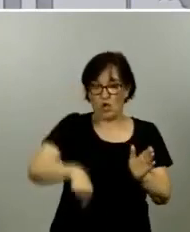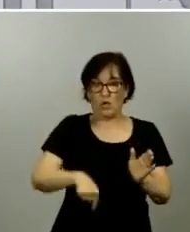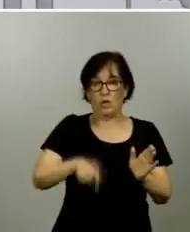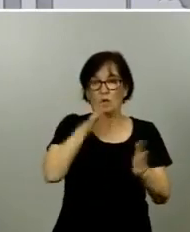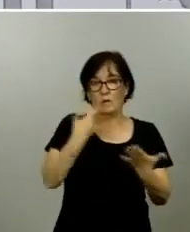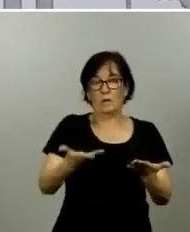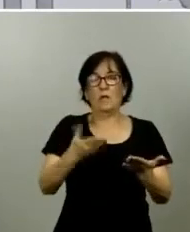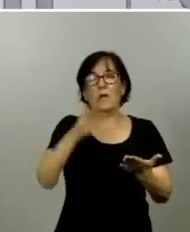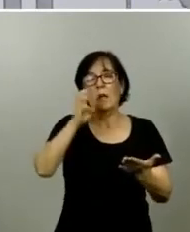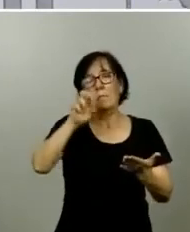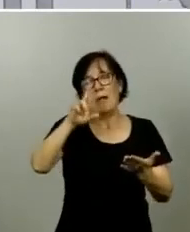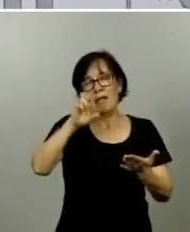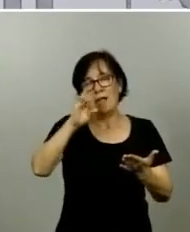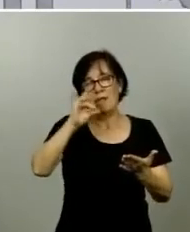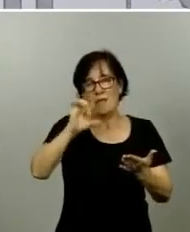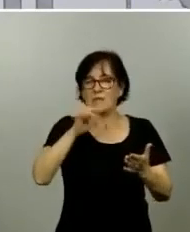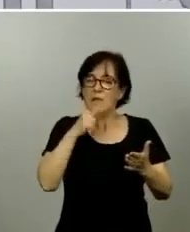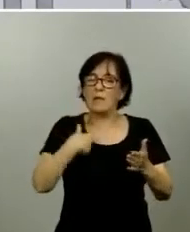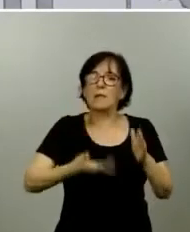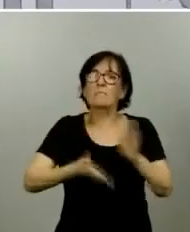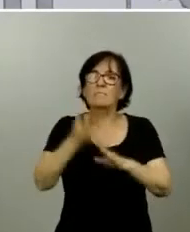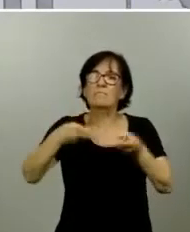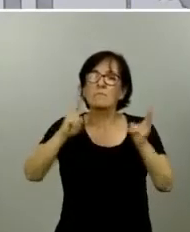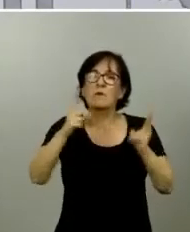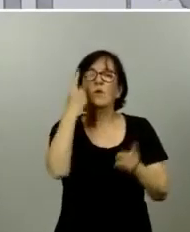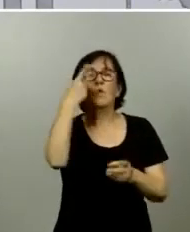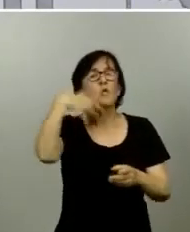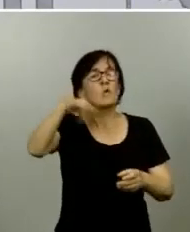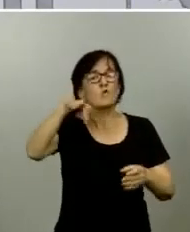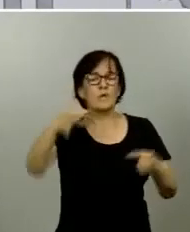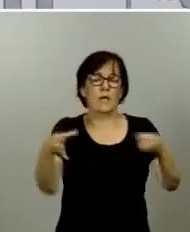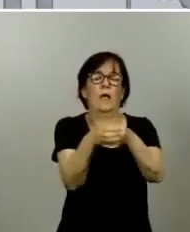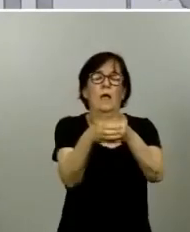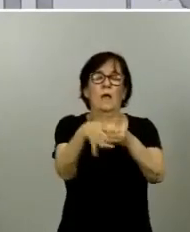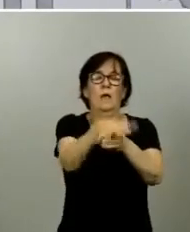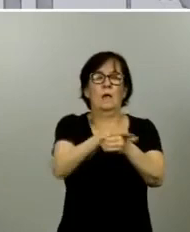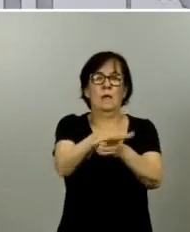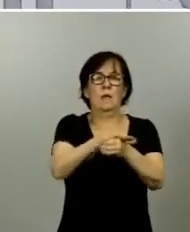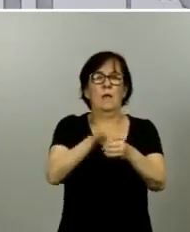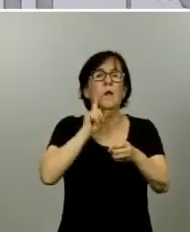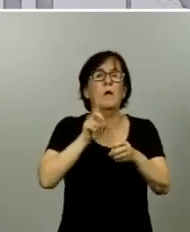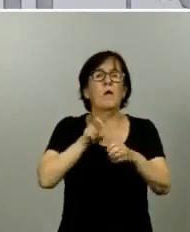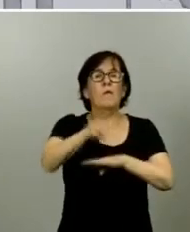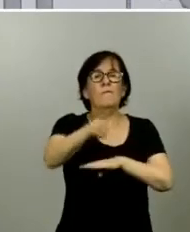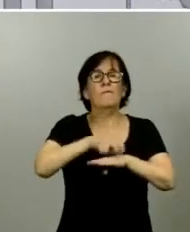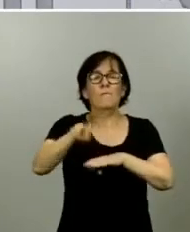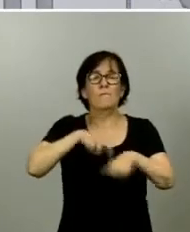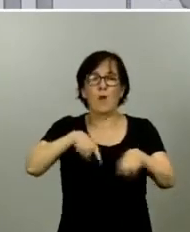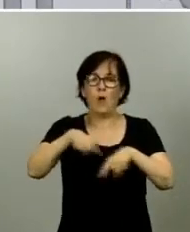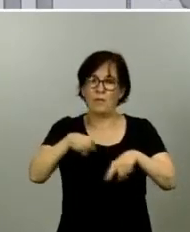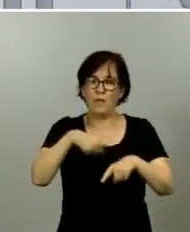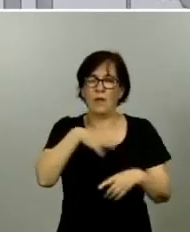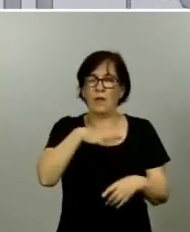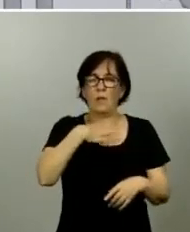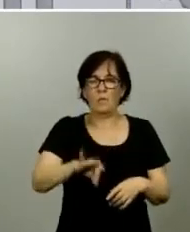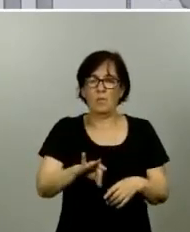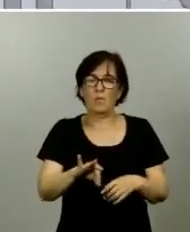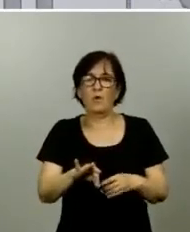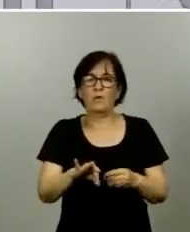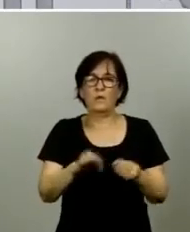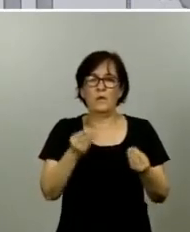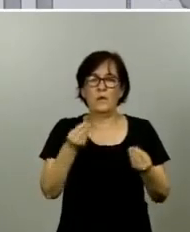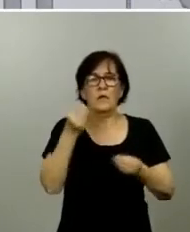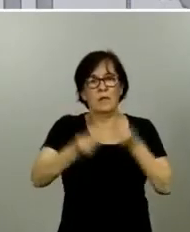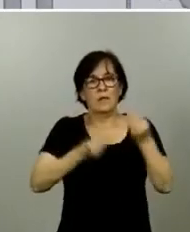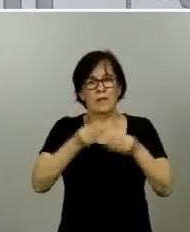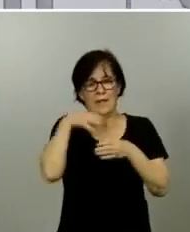-Garraf, es decir, permitir que esto sea una única unidad territorial y, por tanto, la movilidad pueda ser, pueda producirse en el